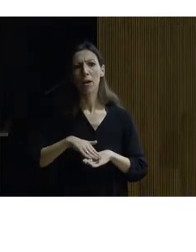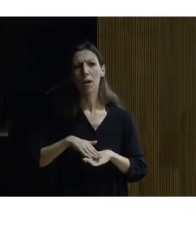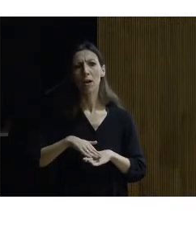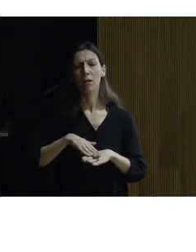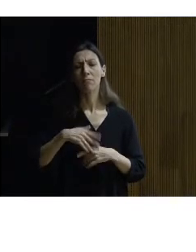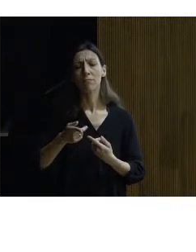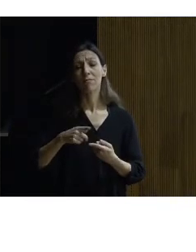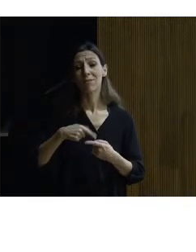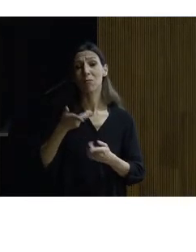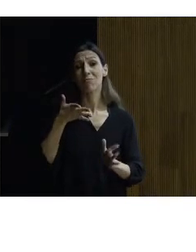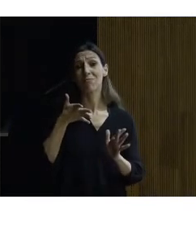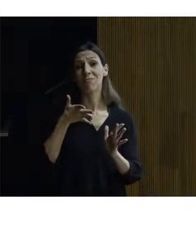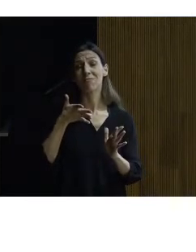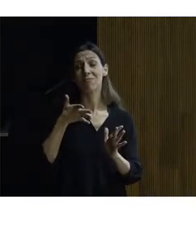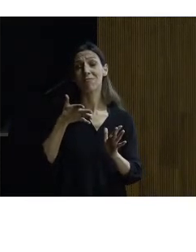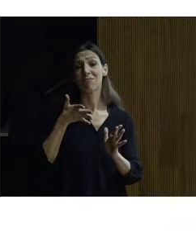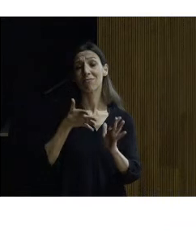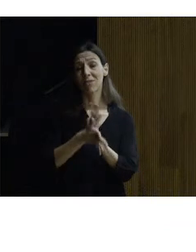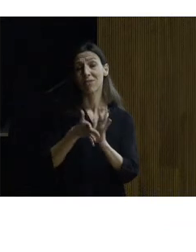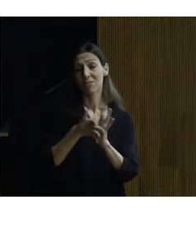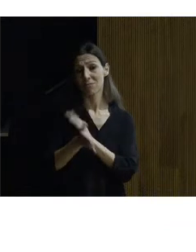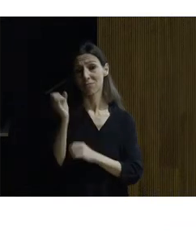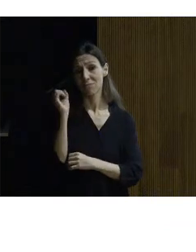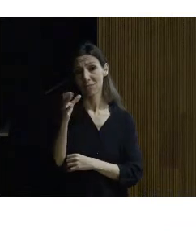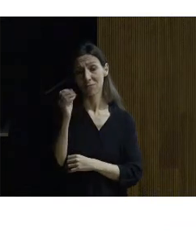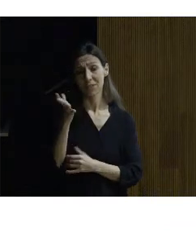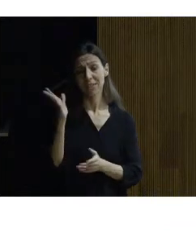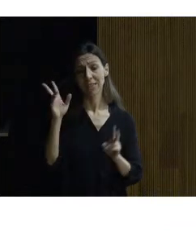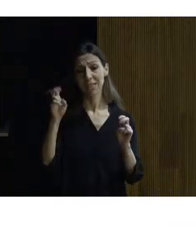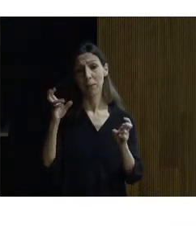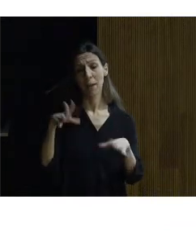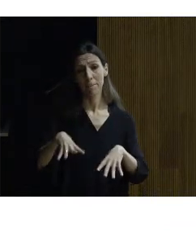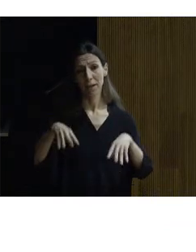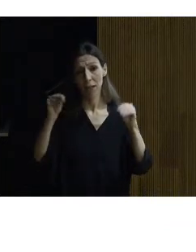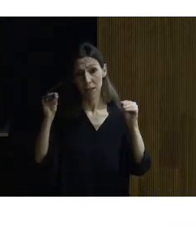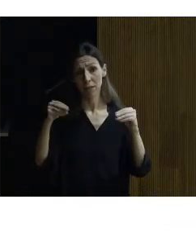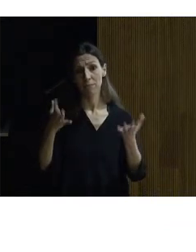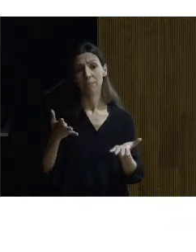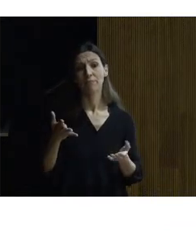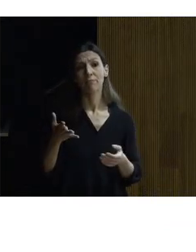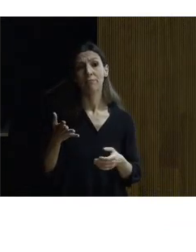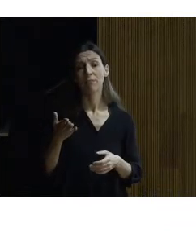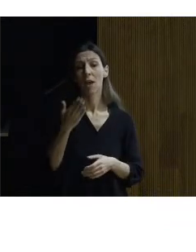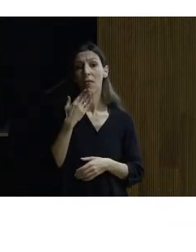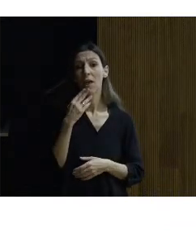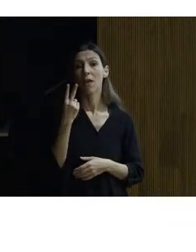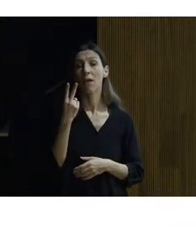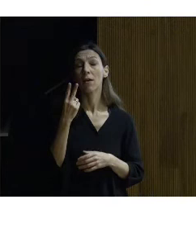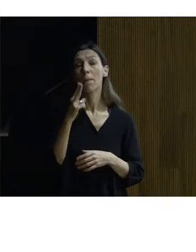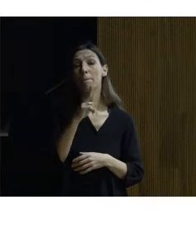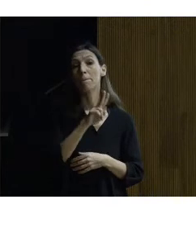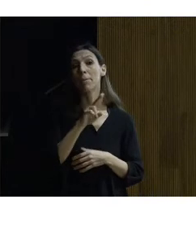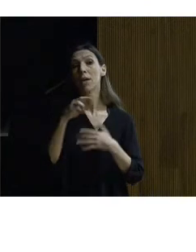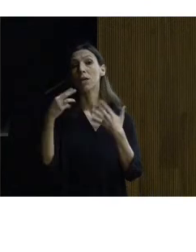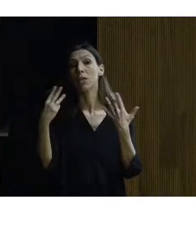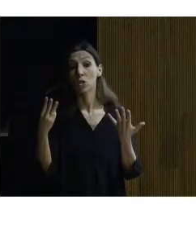la exposición el palacete de Yuste a partir de los 28 años Carlos nada menos